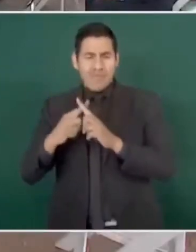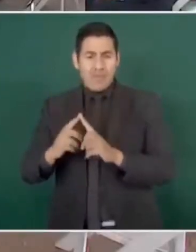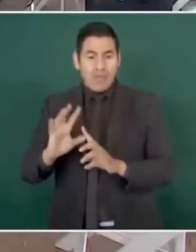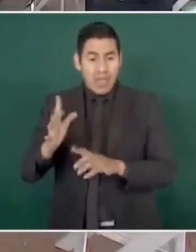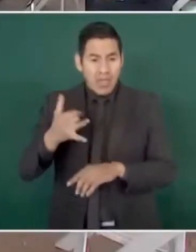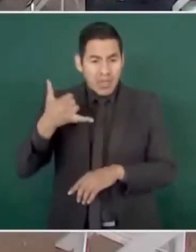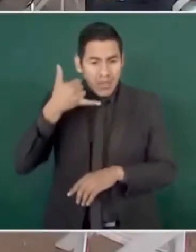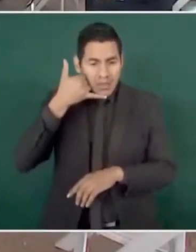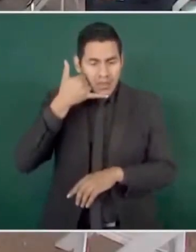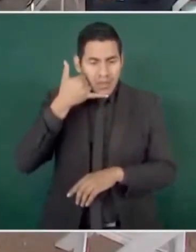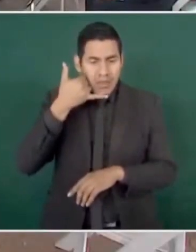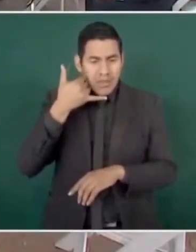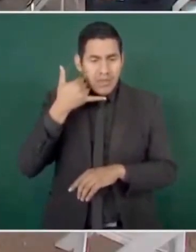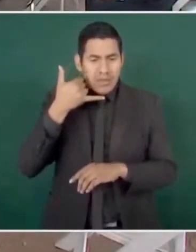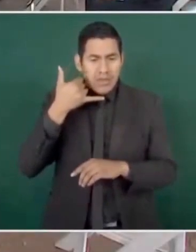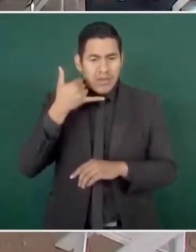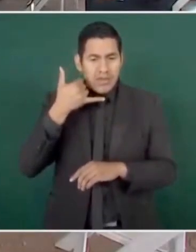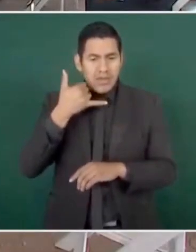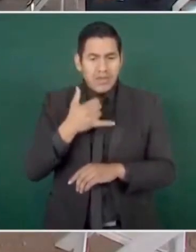Gracias, señor